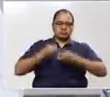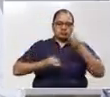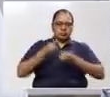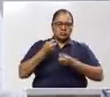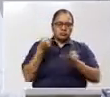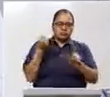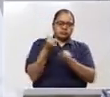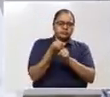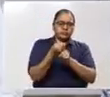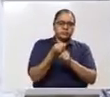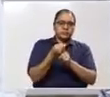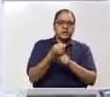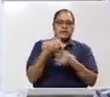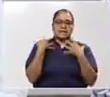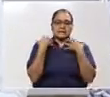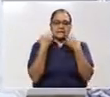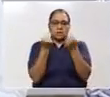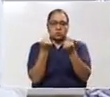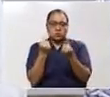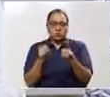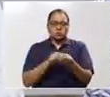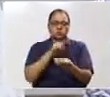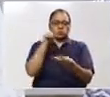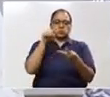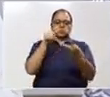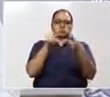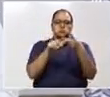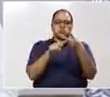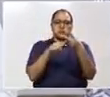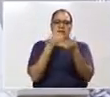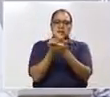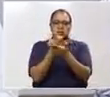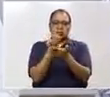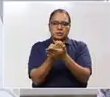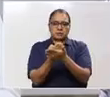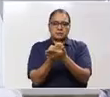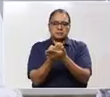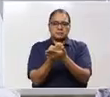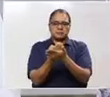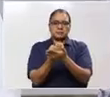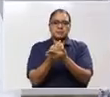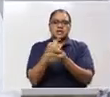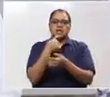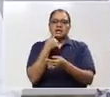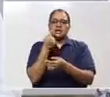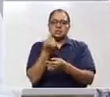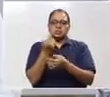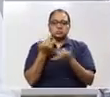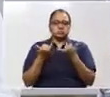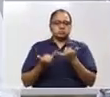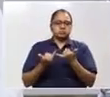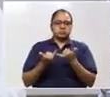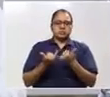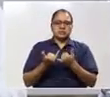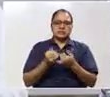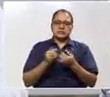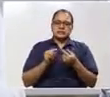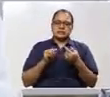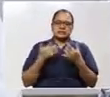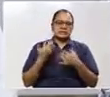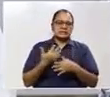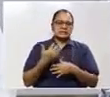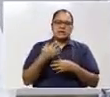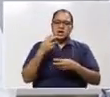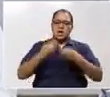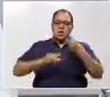tanto en la salud como en nuestra economía. Un efecto que hoy lo están sufriendo todos los